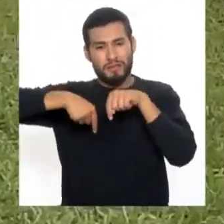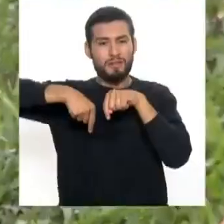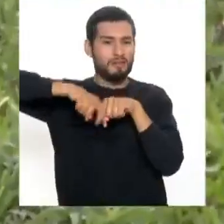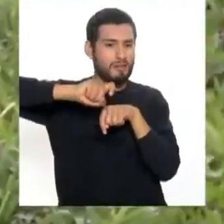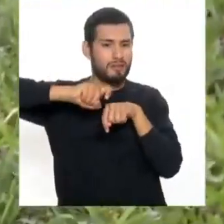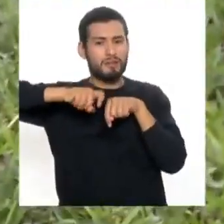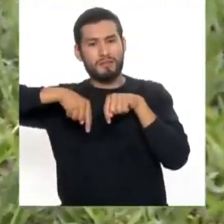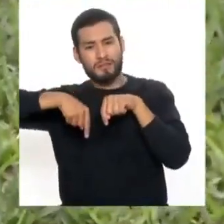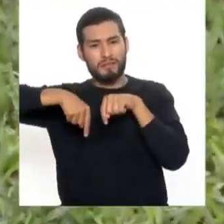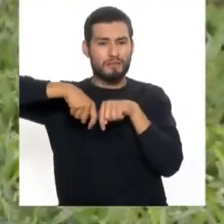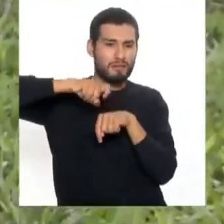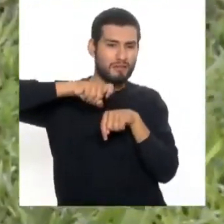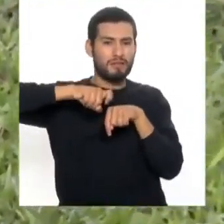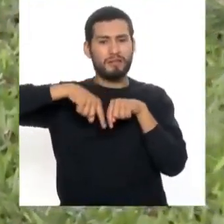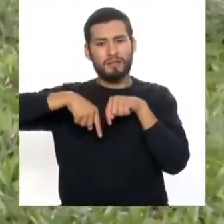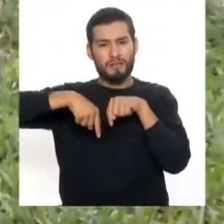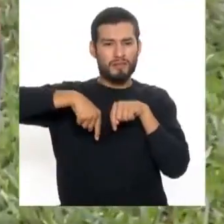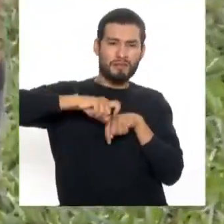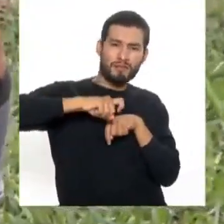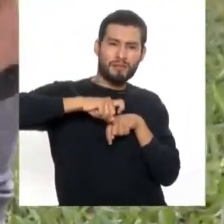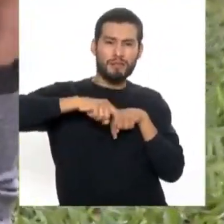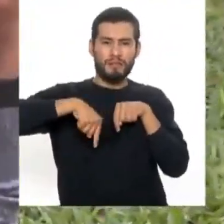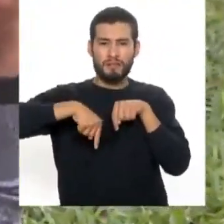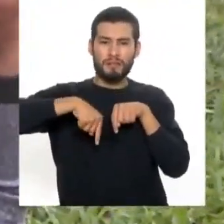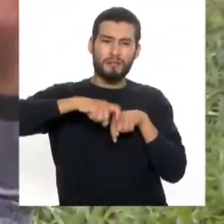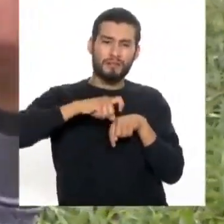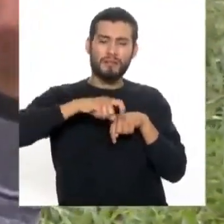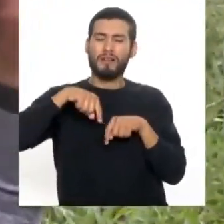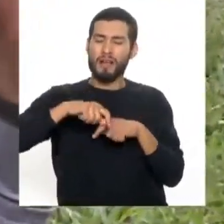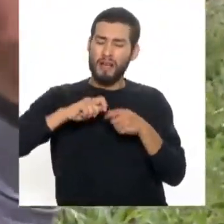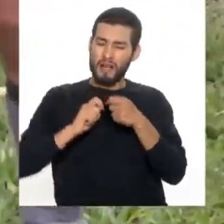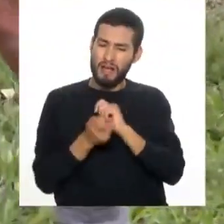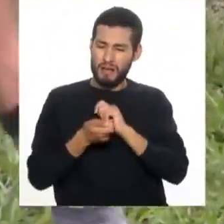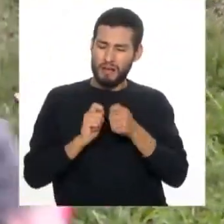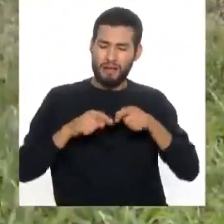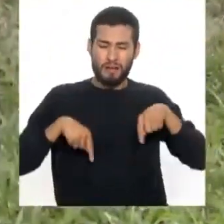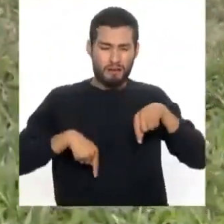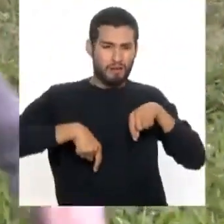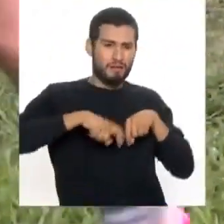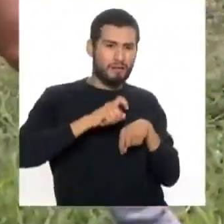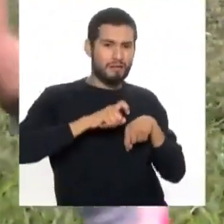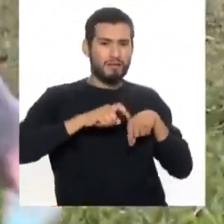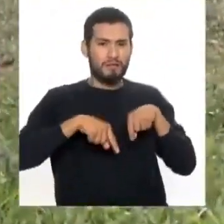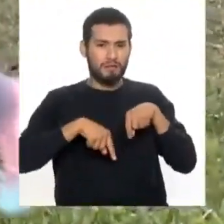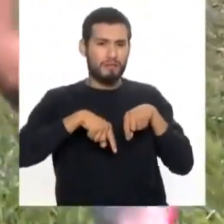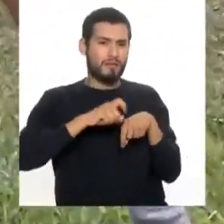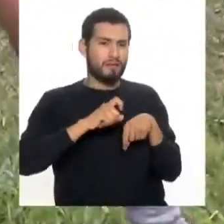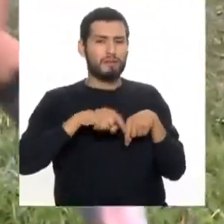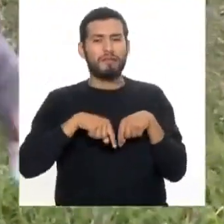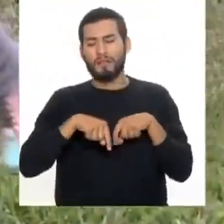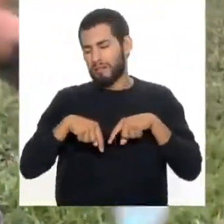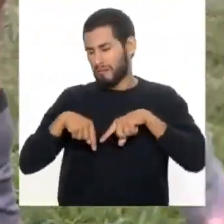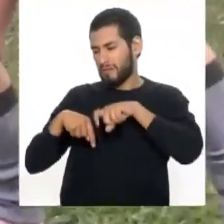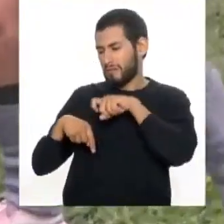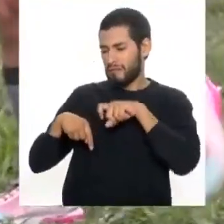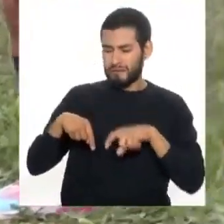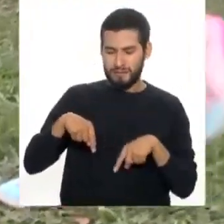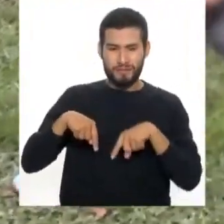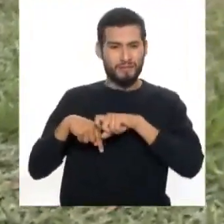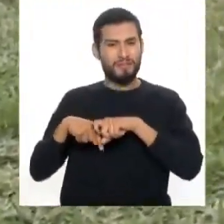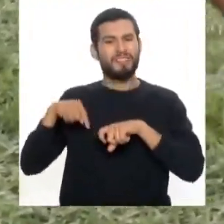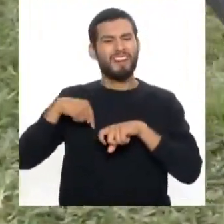hacia la derecha, cuatro repeticiones y de ahí cambiamos al otro lado. Lo vamos a hacer divertido para que no sea